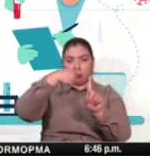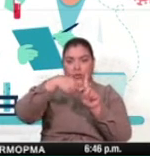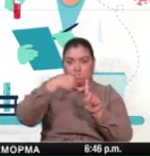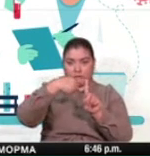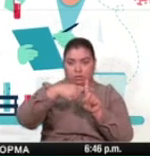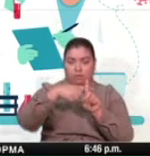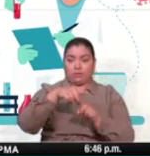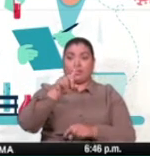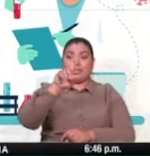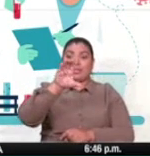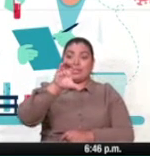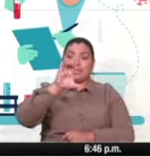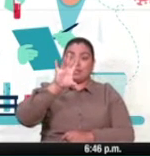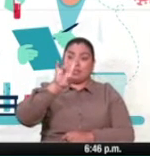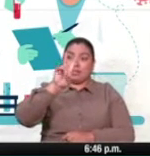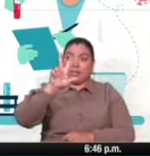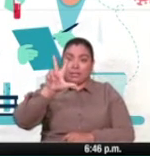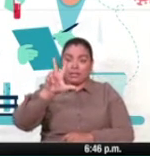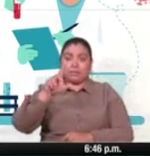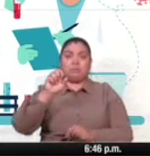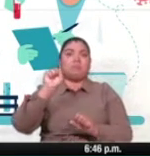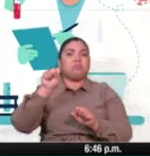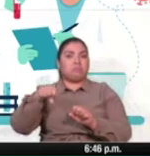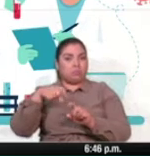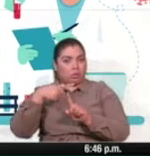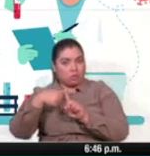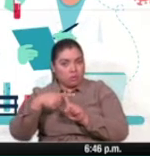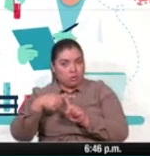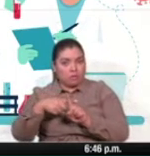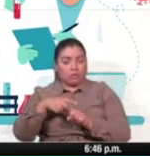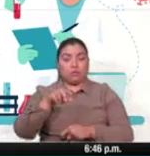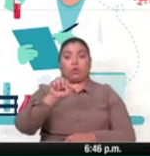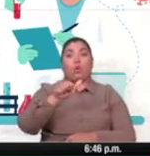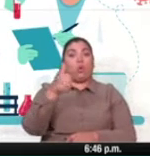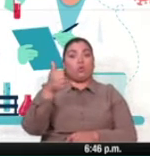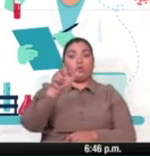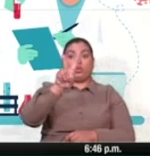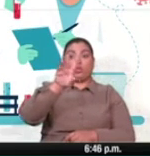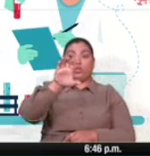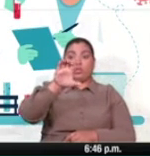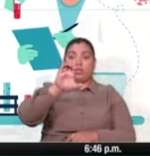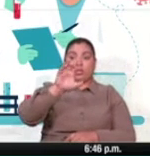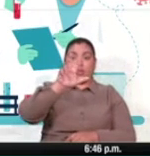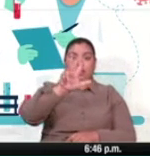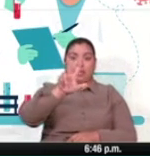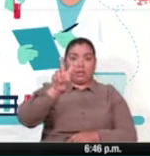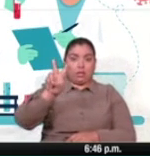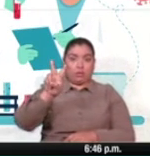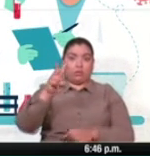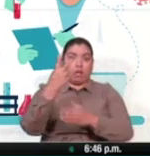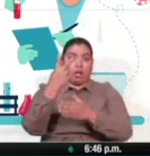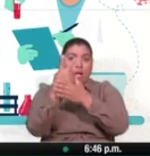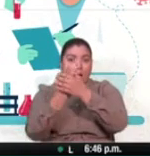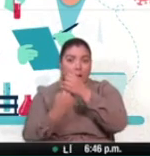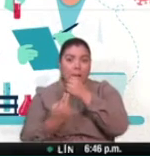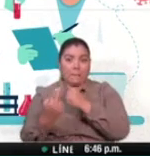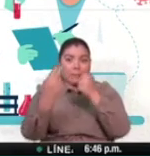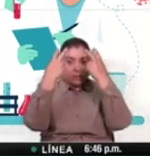173 un IgM positivo, y 232 tuvieron ambas pruebas